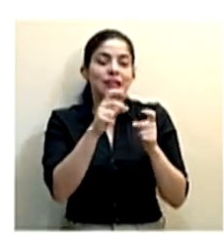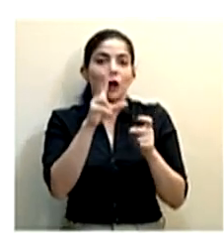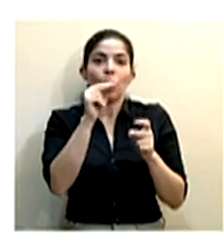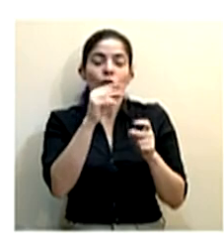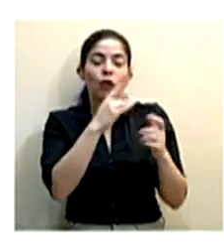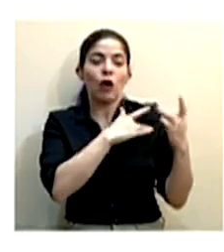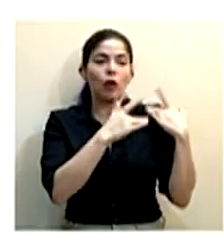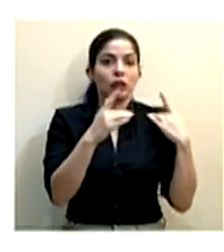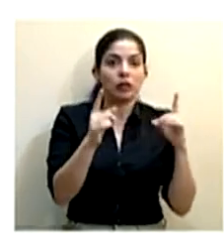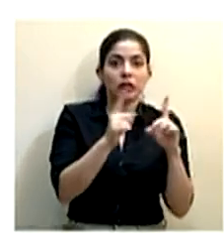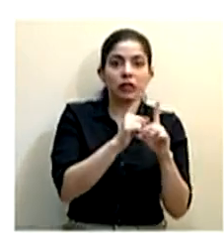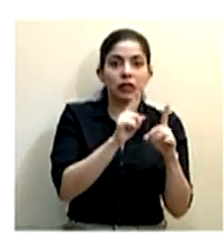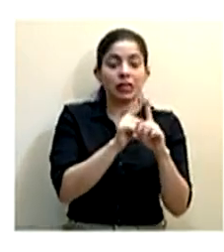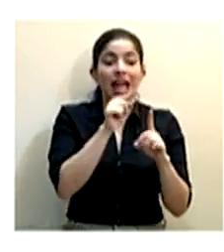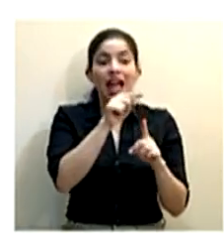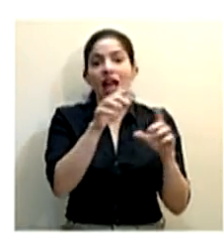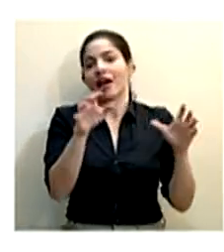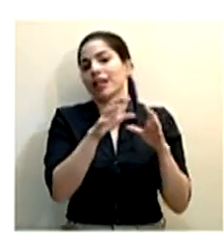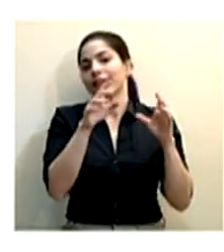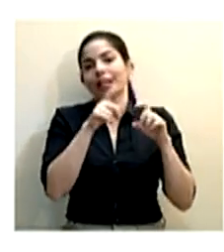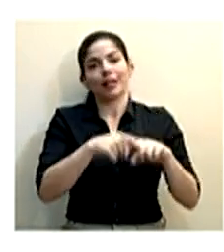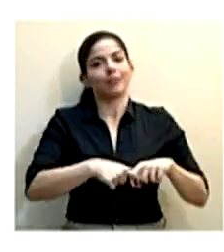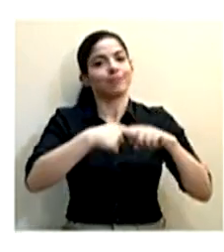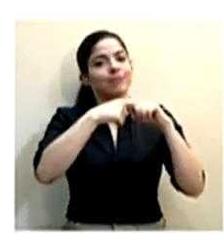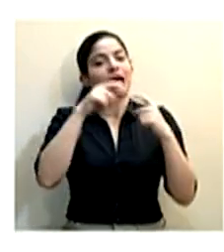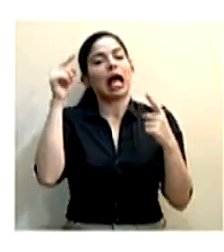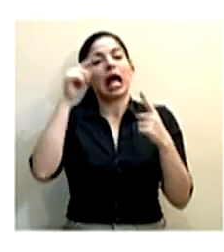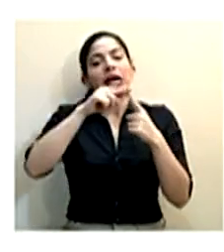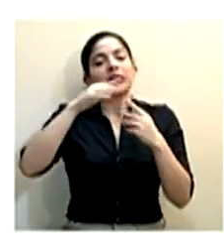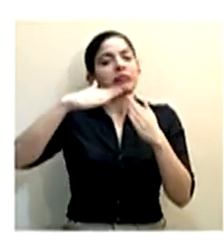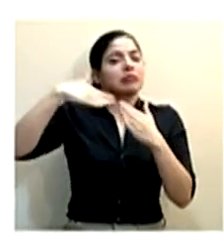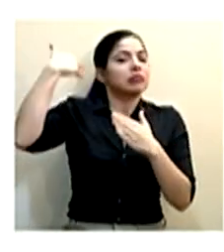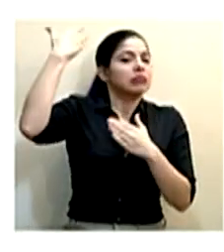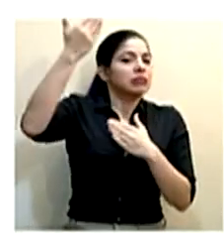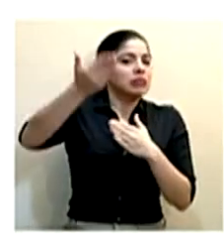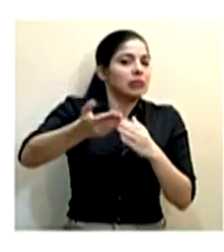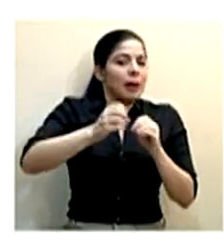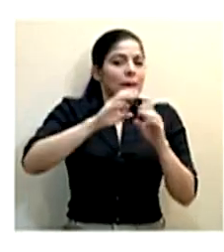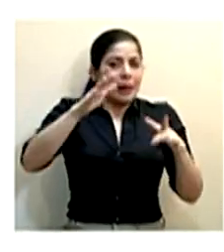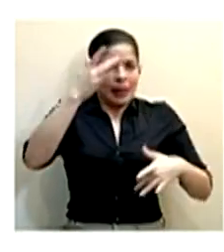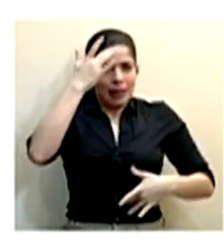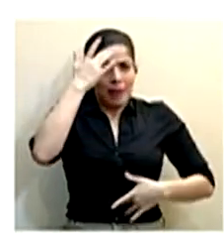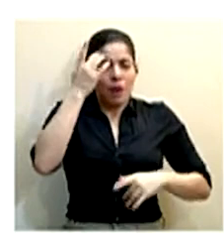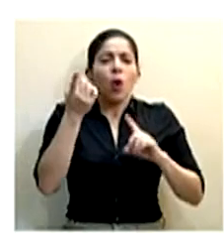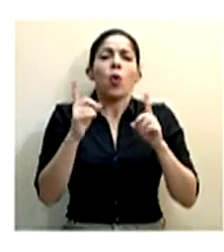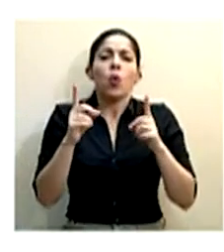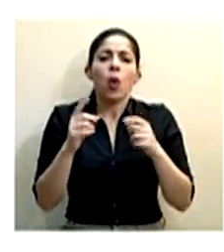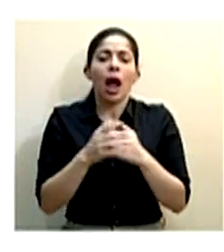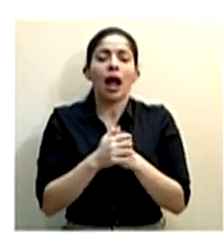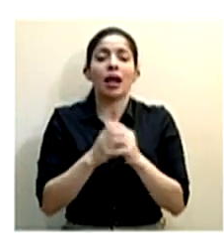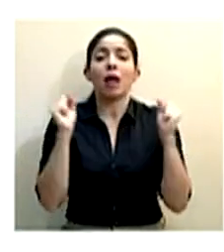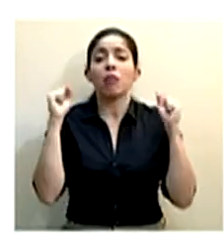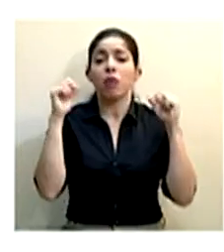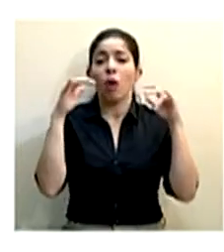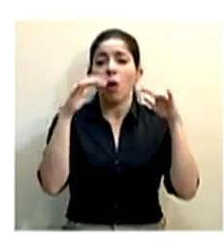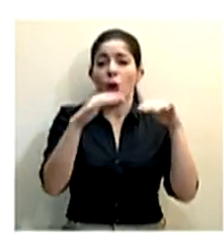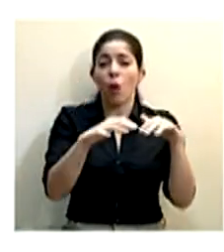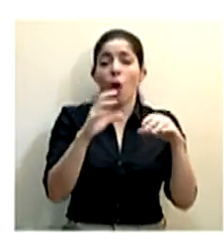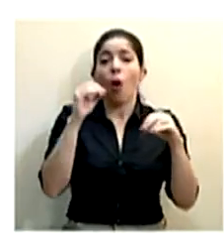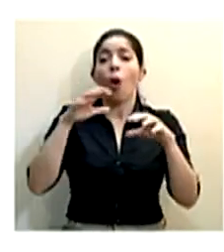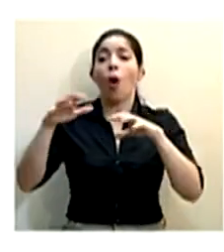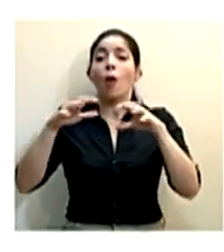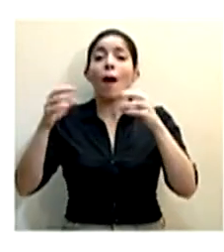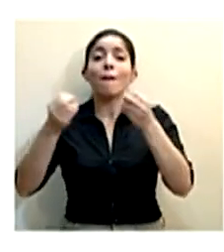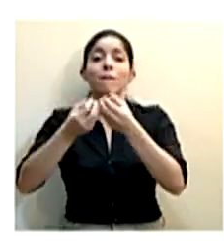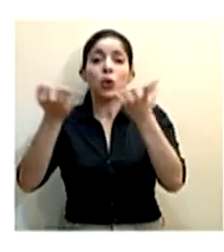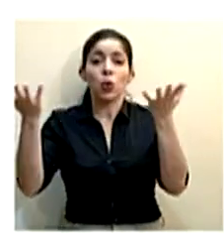físico, esas actividades van a quedar suspendidas hasta muy avanzada la pandemia. Las cuales son concentraciones masivas y espectáculos